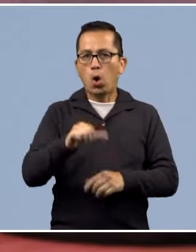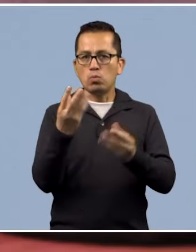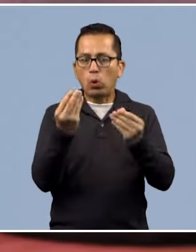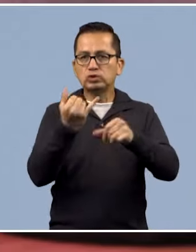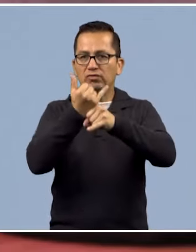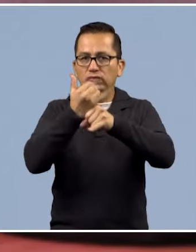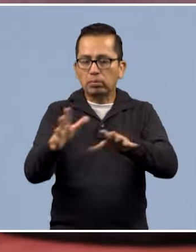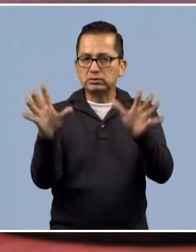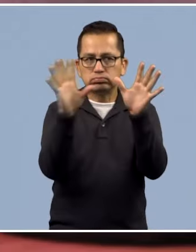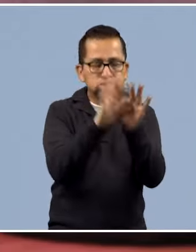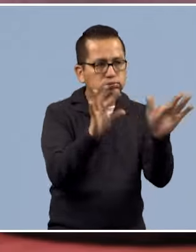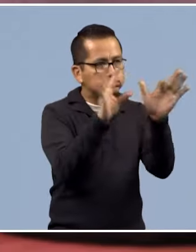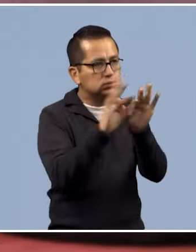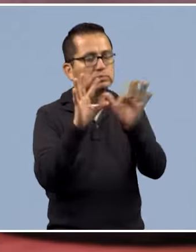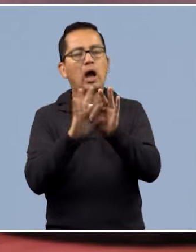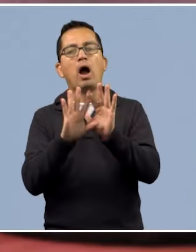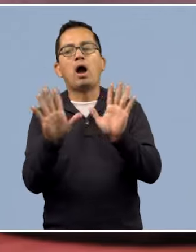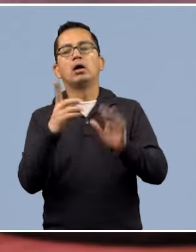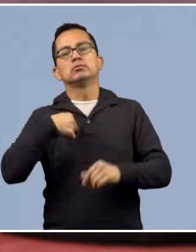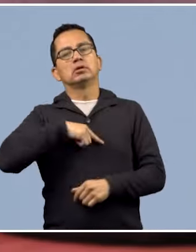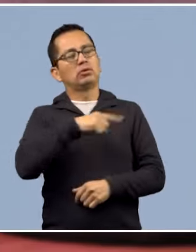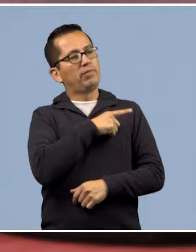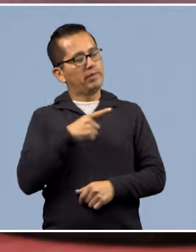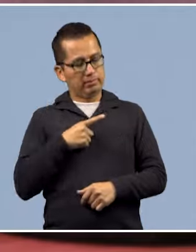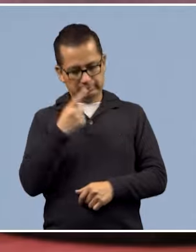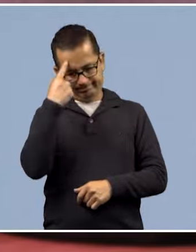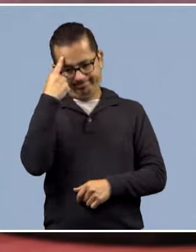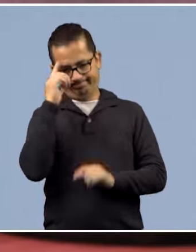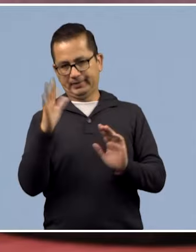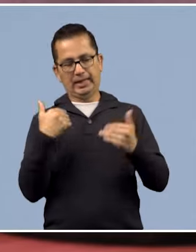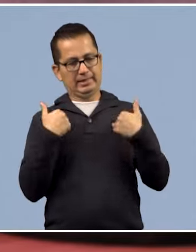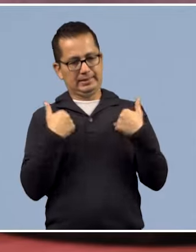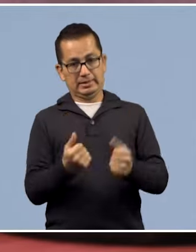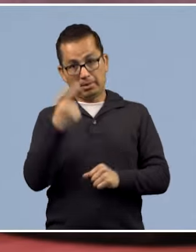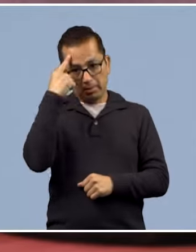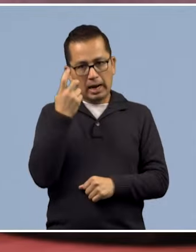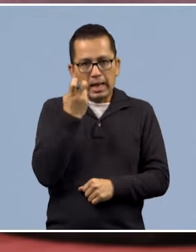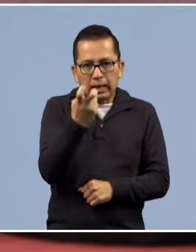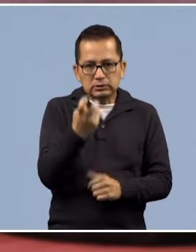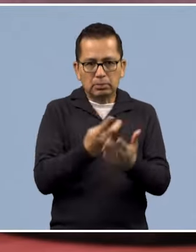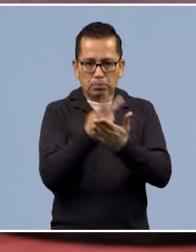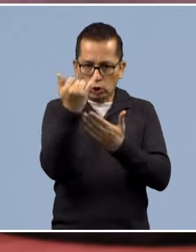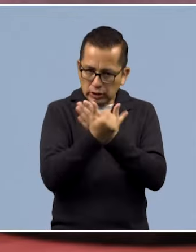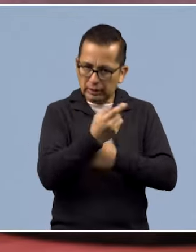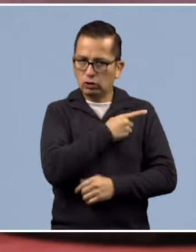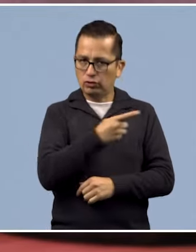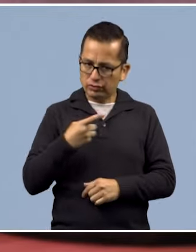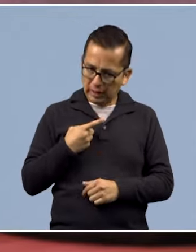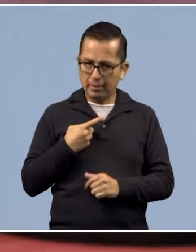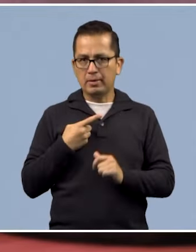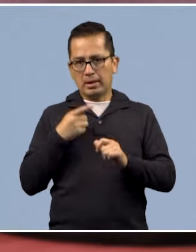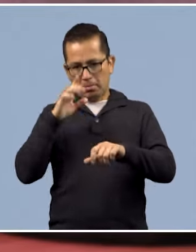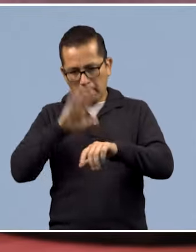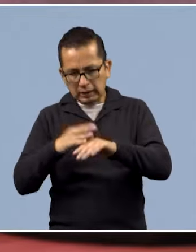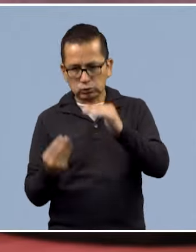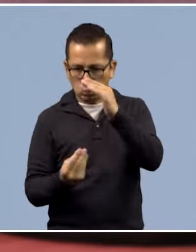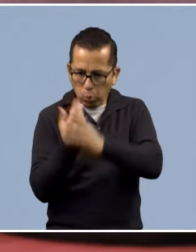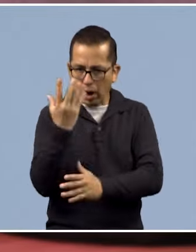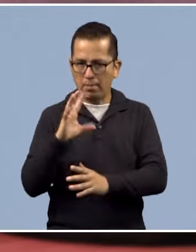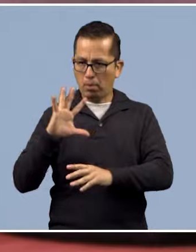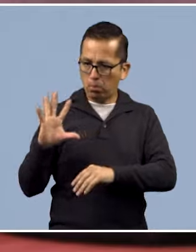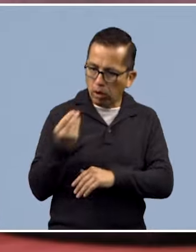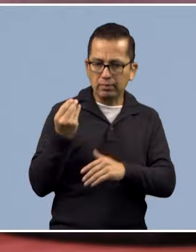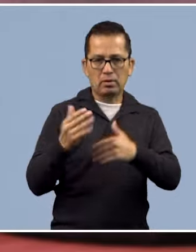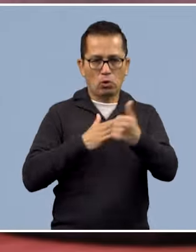darnos una reflexión para tener en mente estos proyectos que existen sobre innovación tecnológica e incentivar a que sean puestos en marcha en nuestro